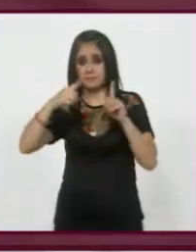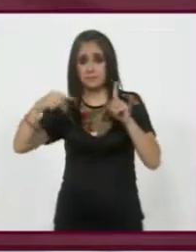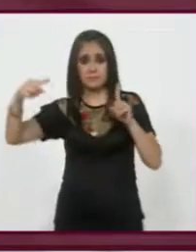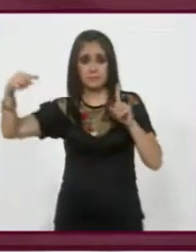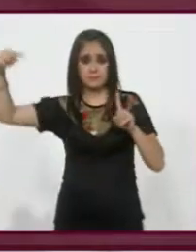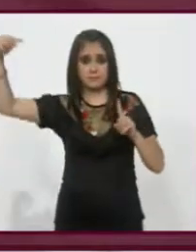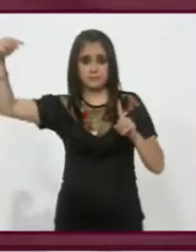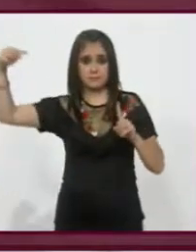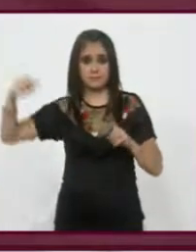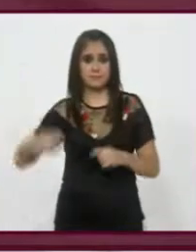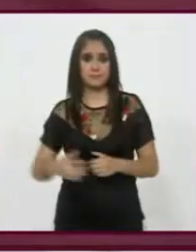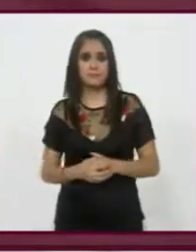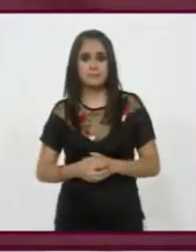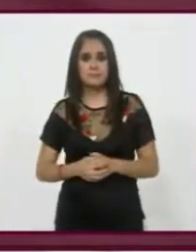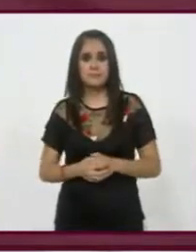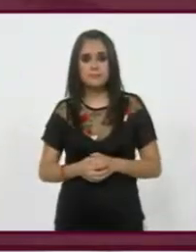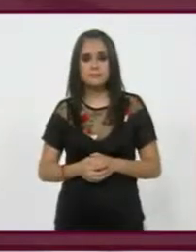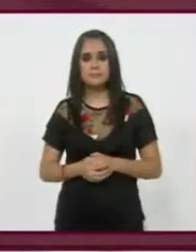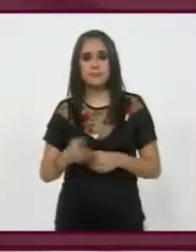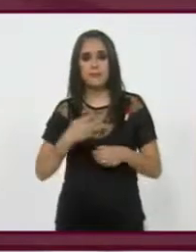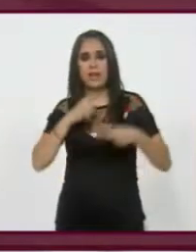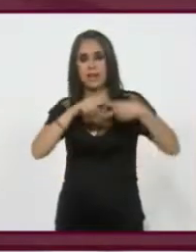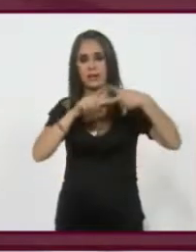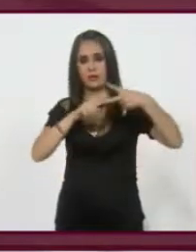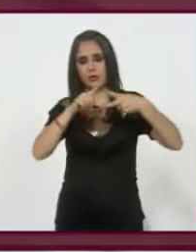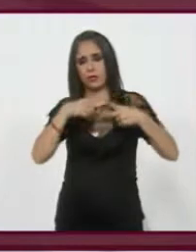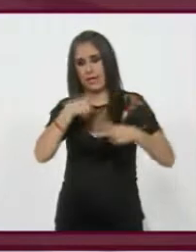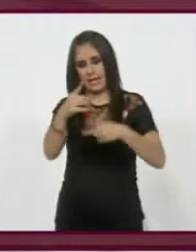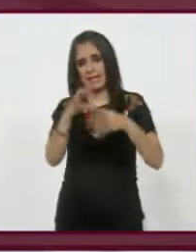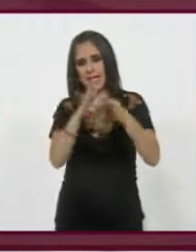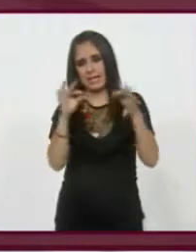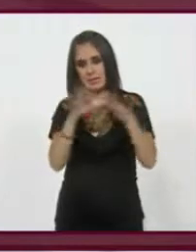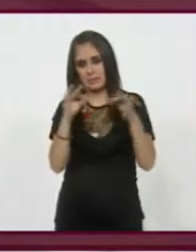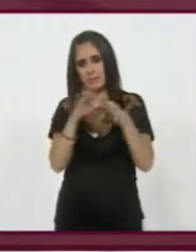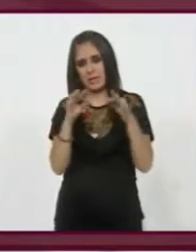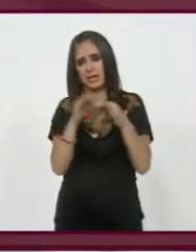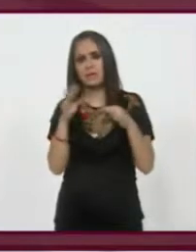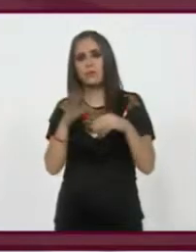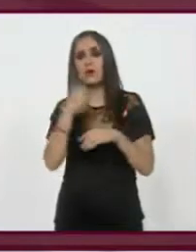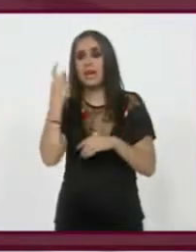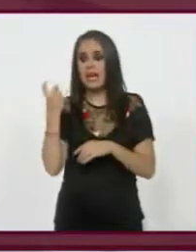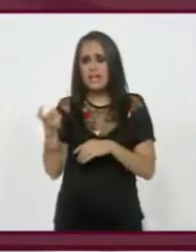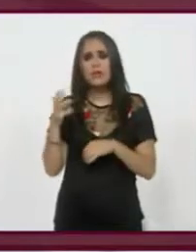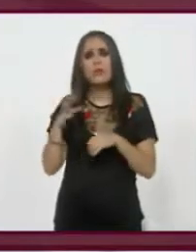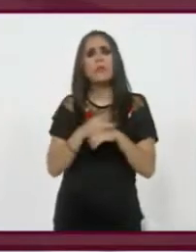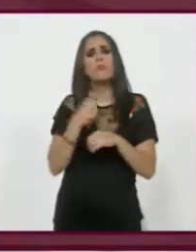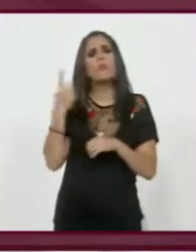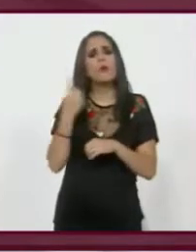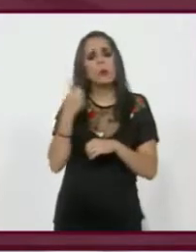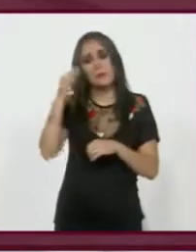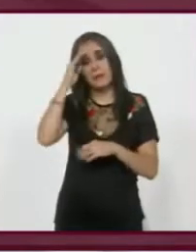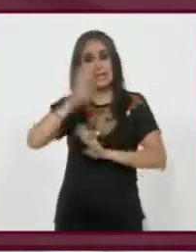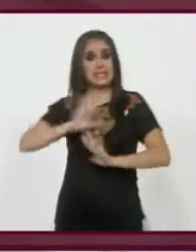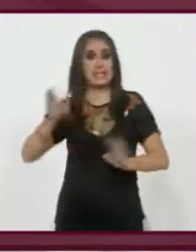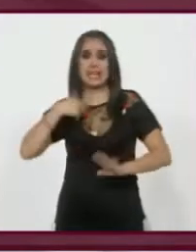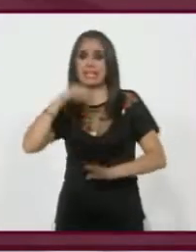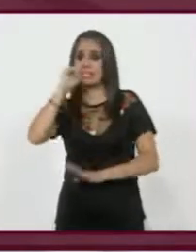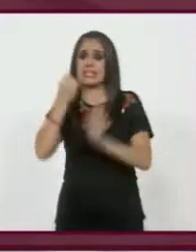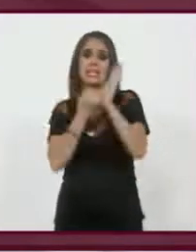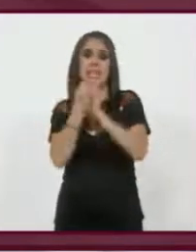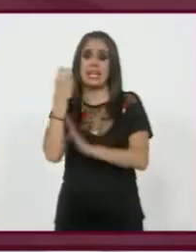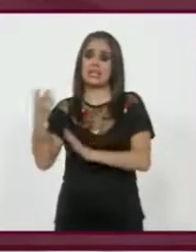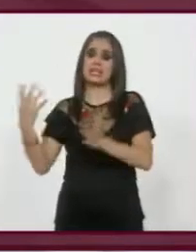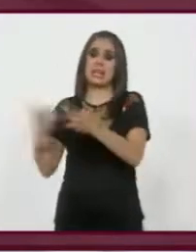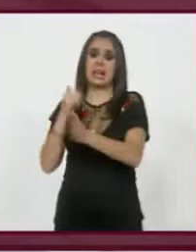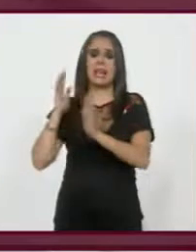Y luego, digo, aquí son las dos explicaciones que, como te decía, estamos debatiendo. Si esto, no es que ya las cartas estuvieran marcadas, pero si cuando